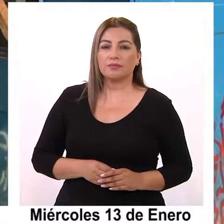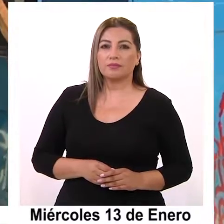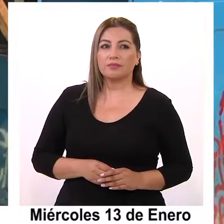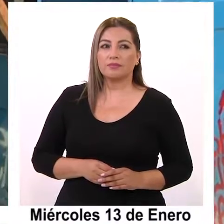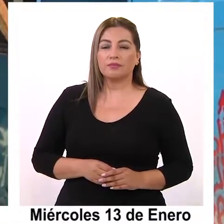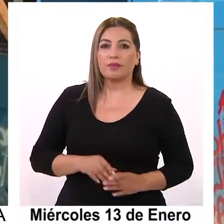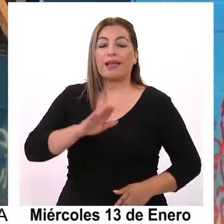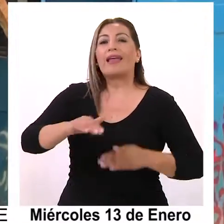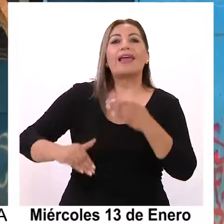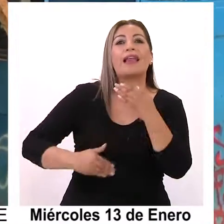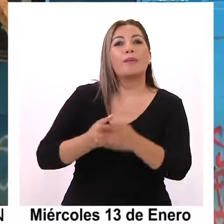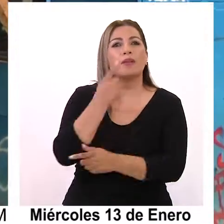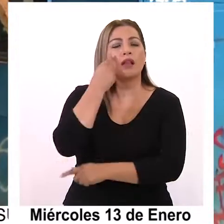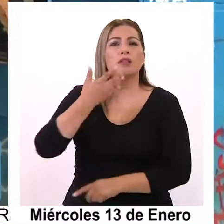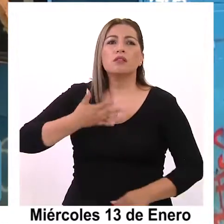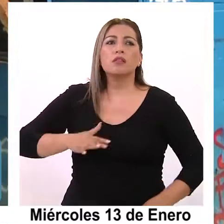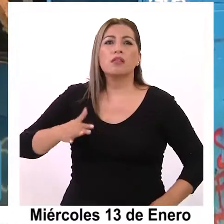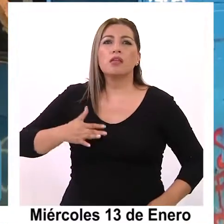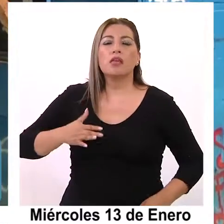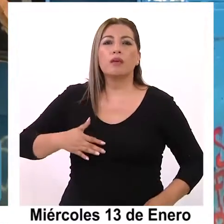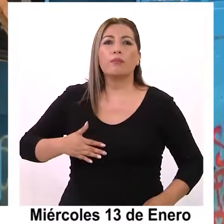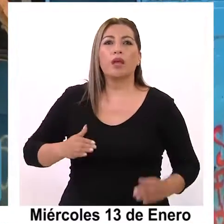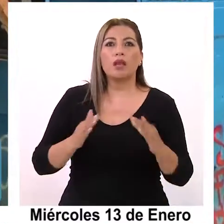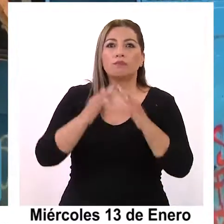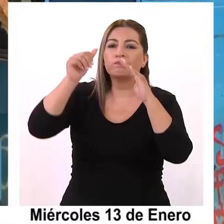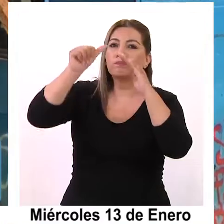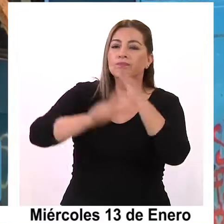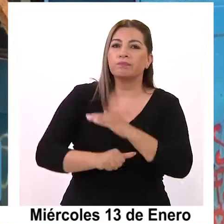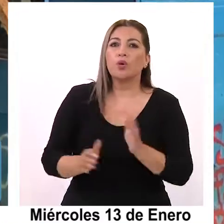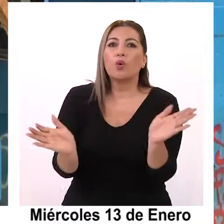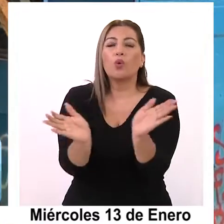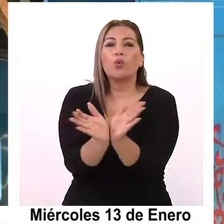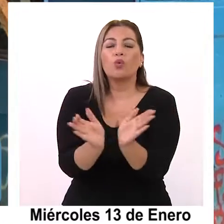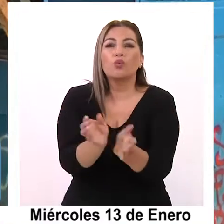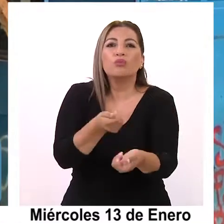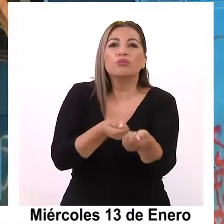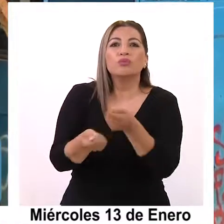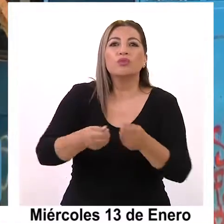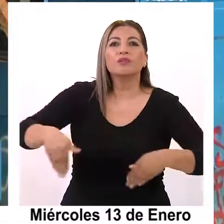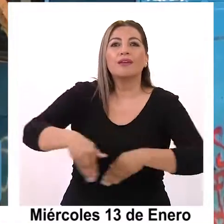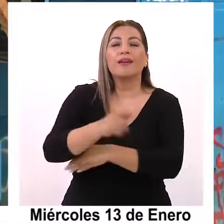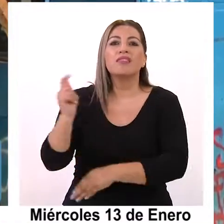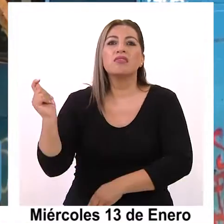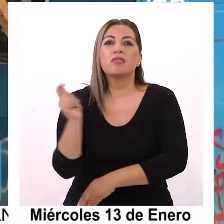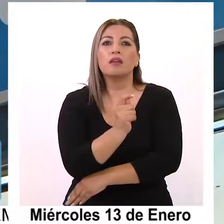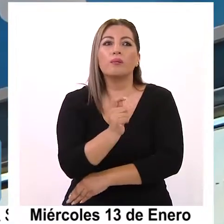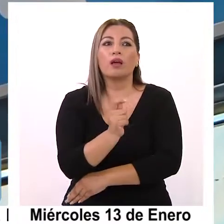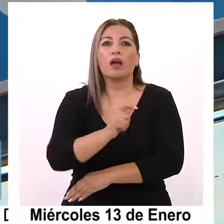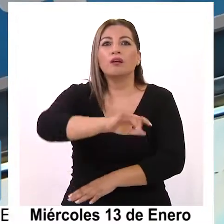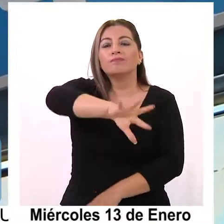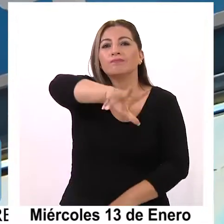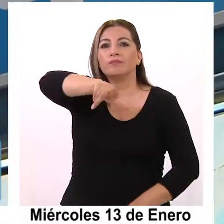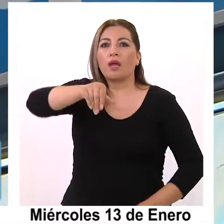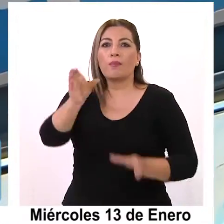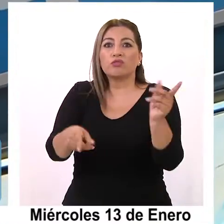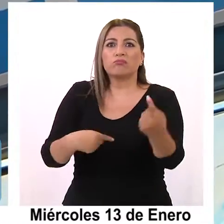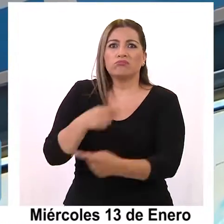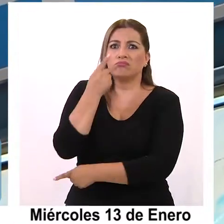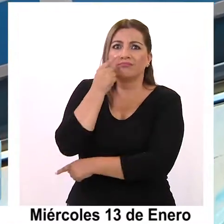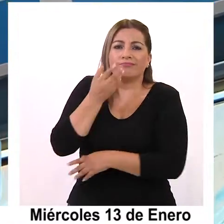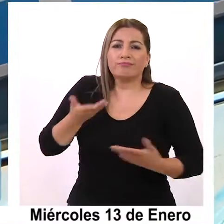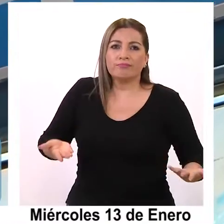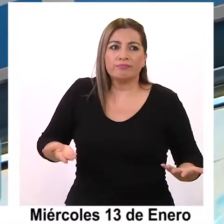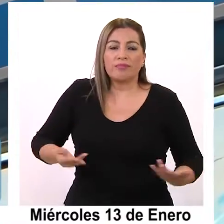Durante la madrugada de este martes, en plena cuarentena, un kiosco ubicado en calle Tarapacá fue desmantelado por desconocidos.